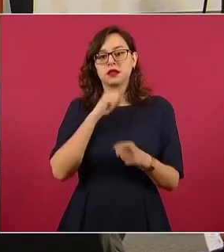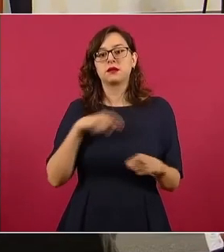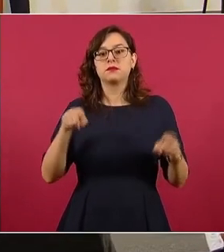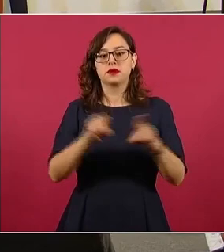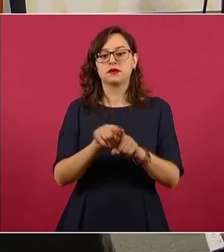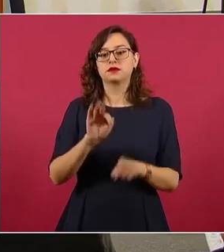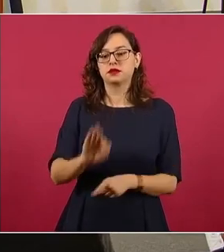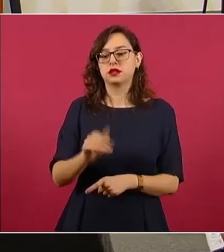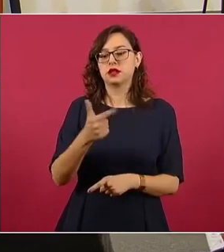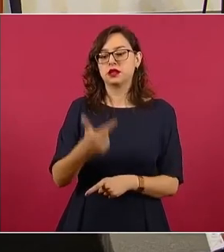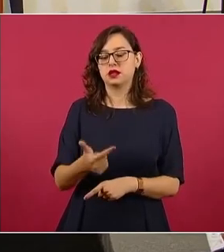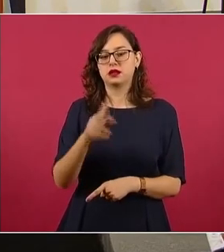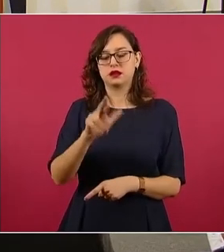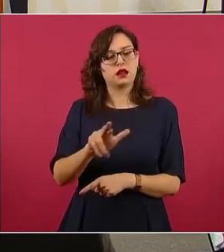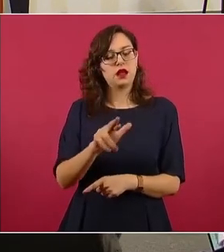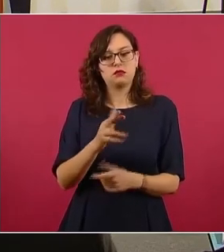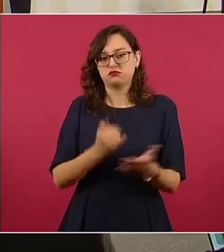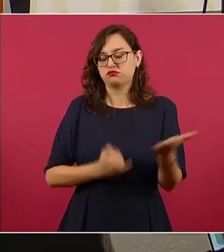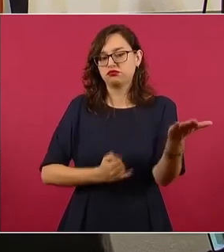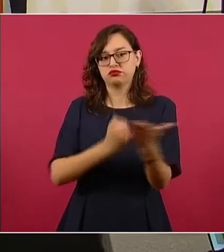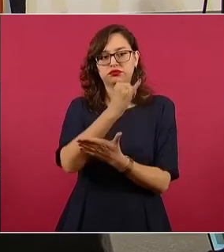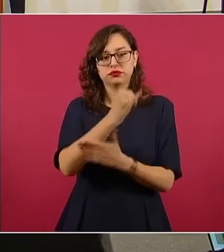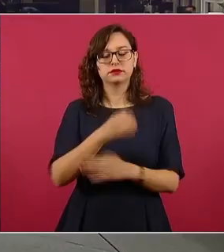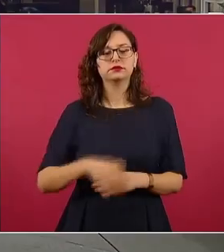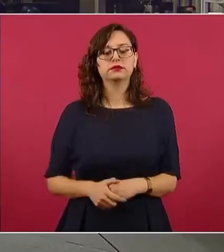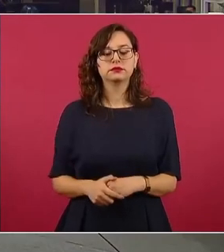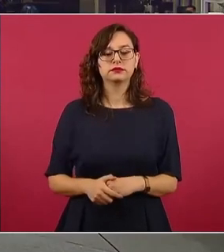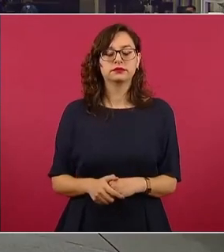Fiscalía General de la República. Siguiente.